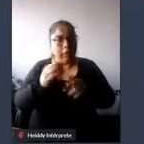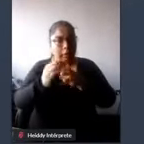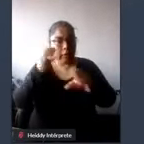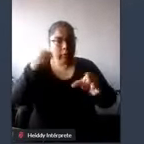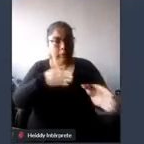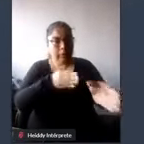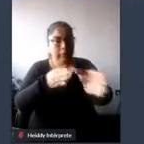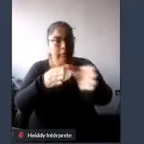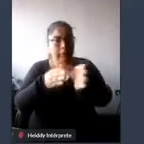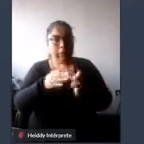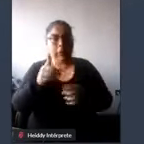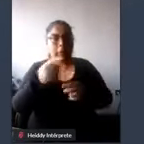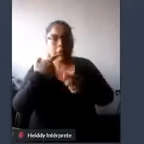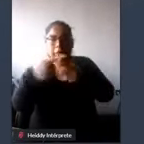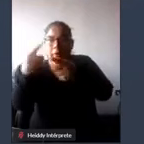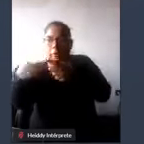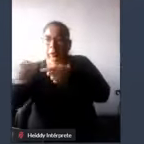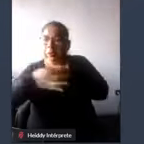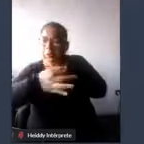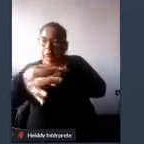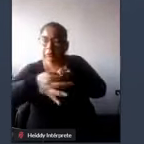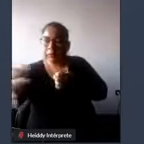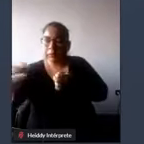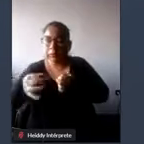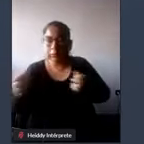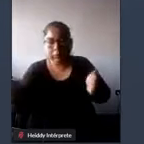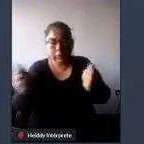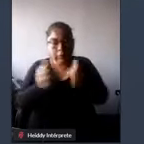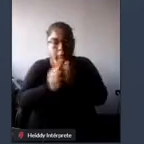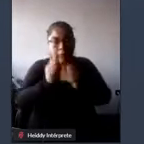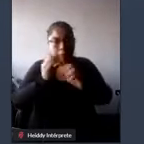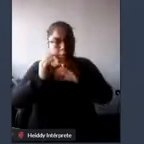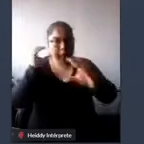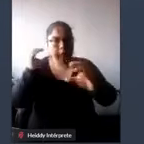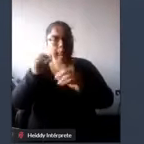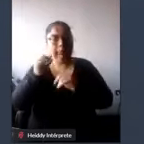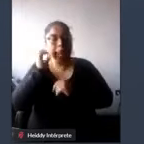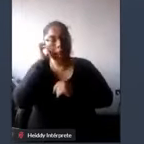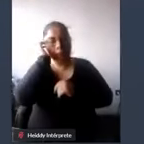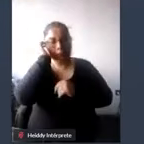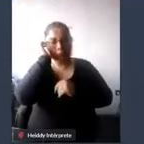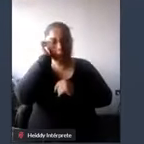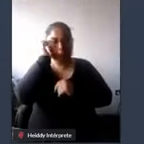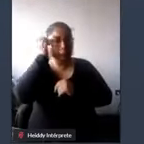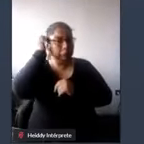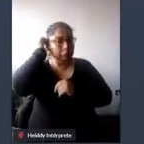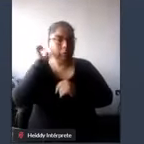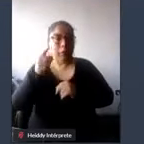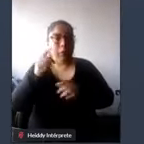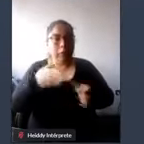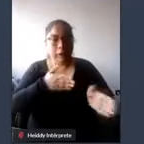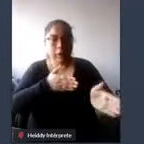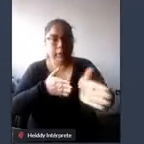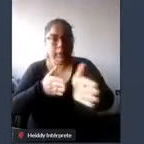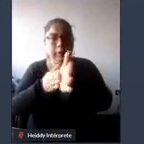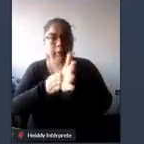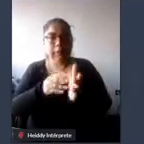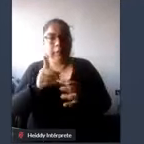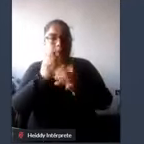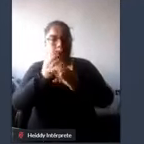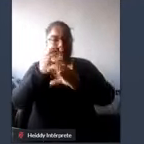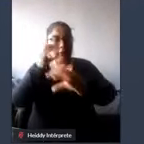en zonas urbanas y la combinación de ambas la movilidad semiurbana los desplazamientos terrestres son